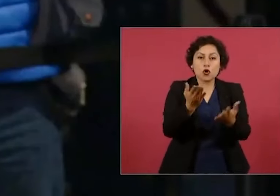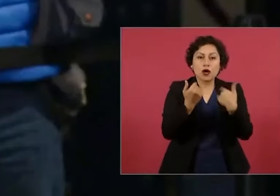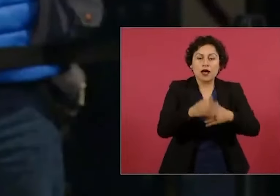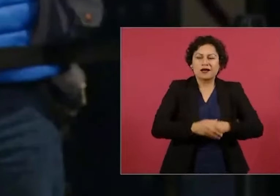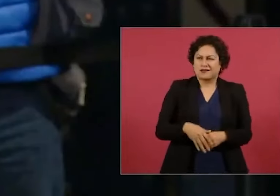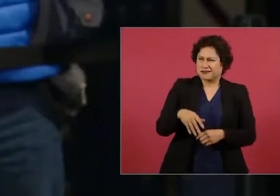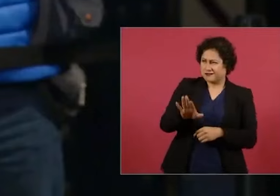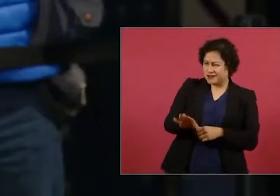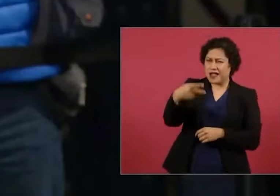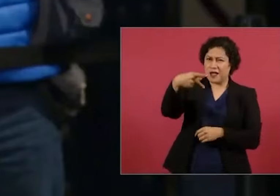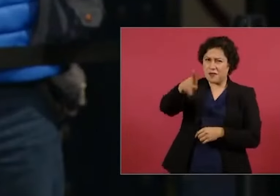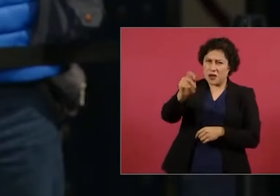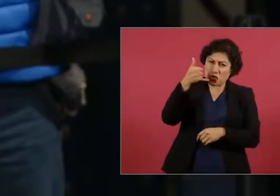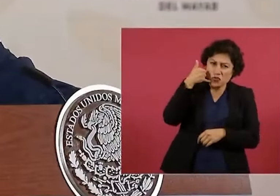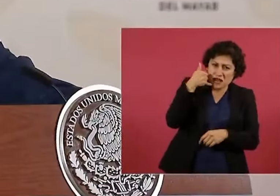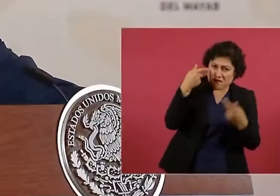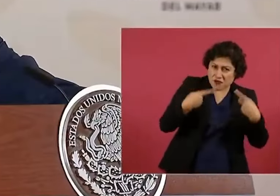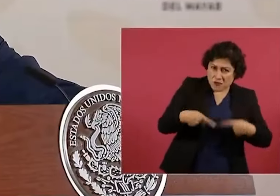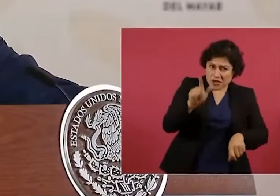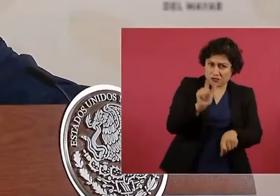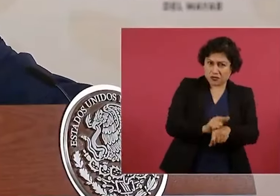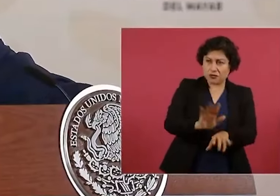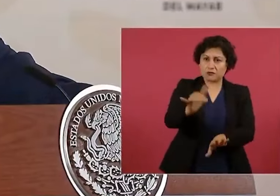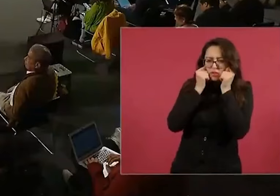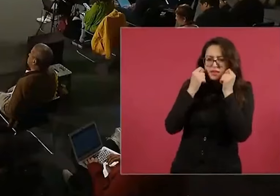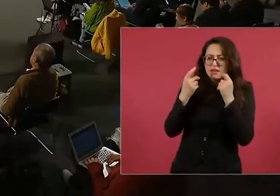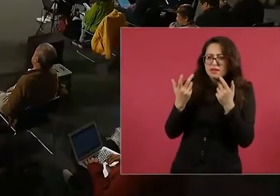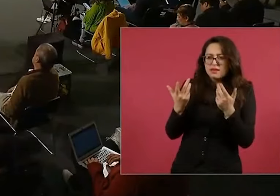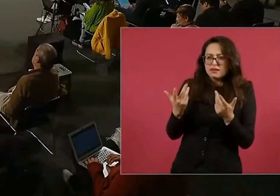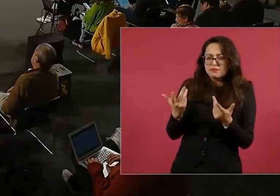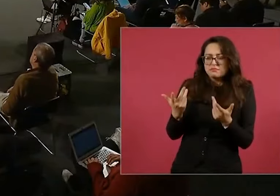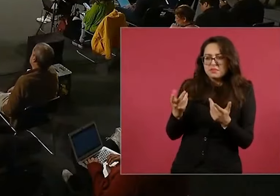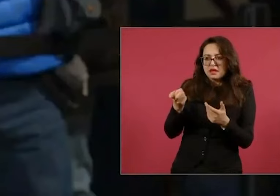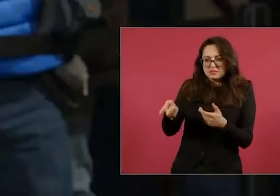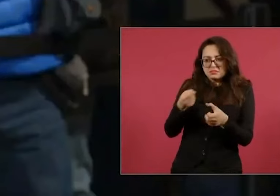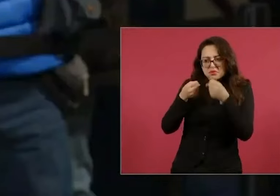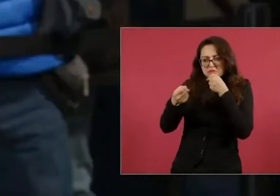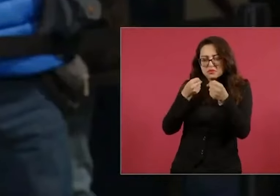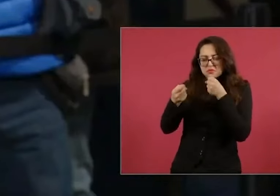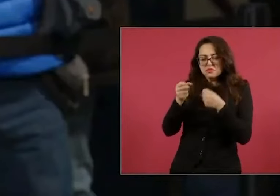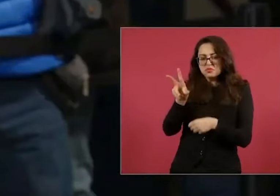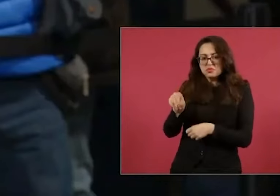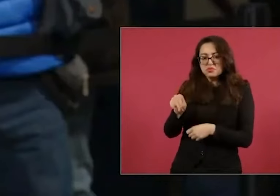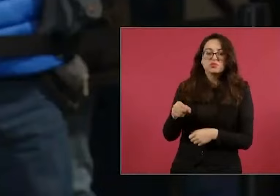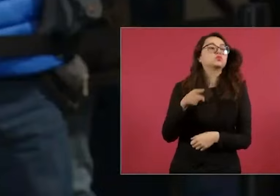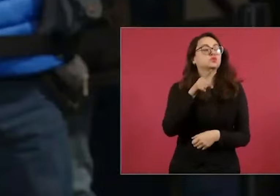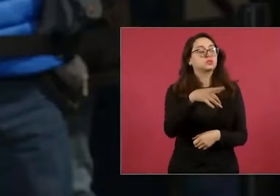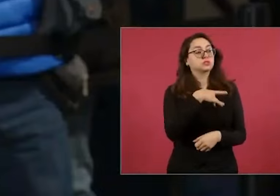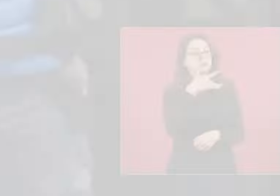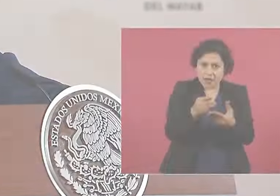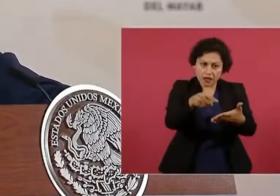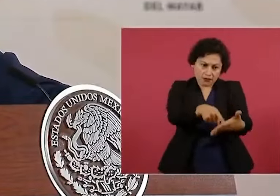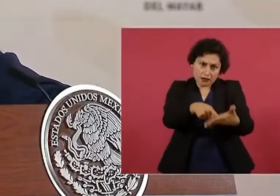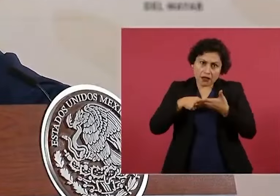Univision le cuestionó por qué exhibió el teléfono de su colega ante un reportaje del periódico estadounidense sobre sus hijos y colaboradores